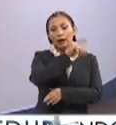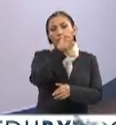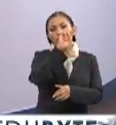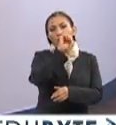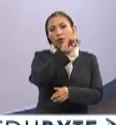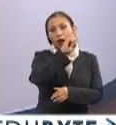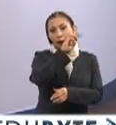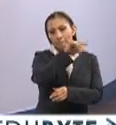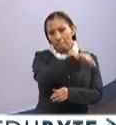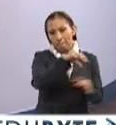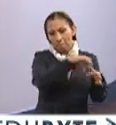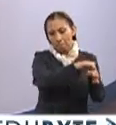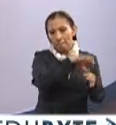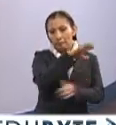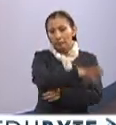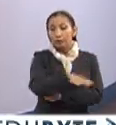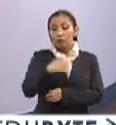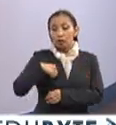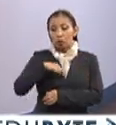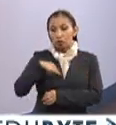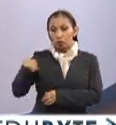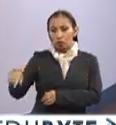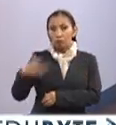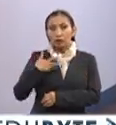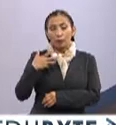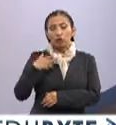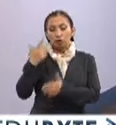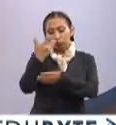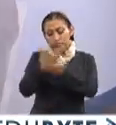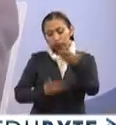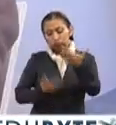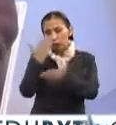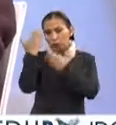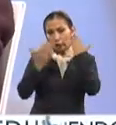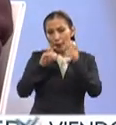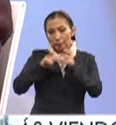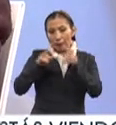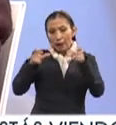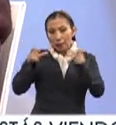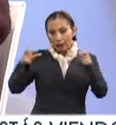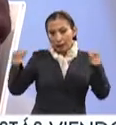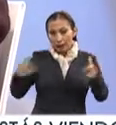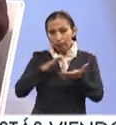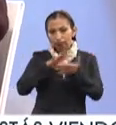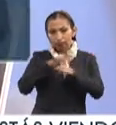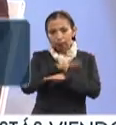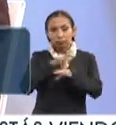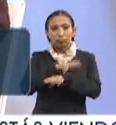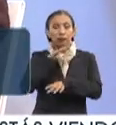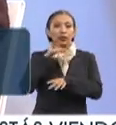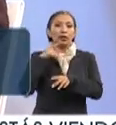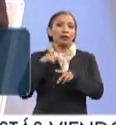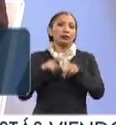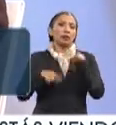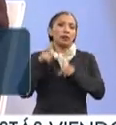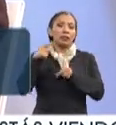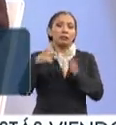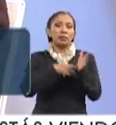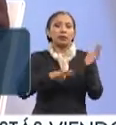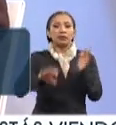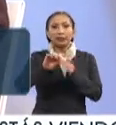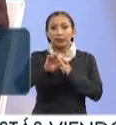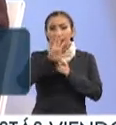UNAM, y nosotros, bueno, tenemos una oferta que ha venido creciendo y que ha venido evolucionando a partir de su creación en